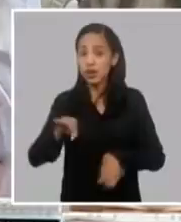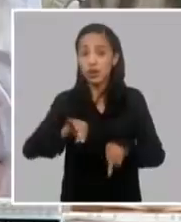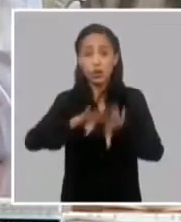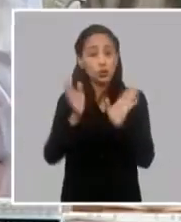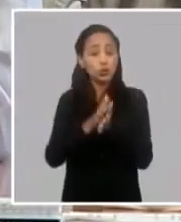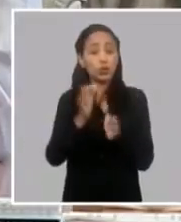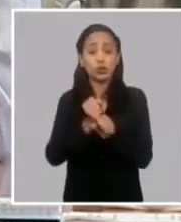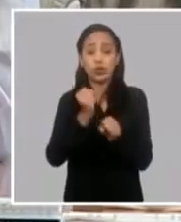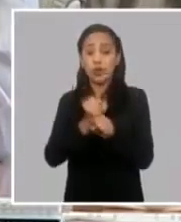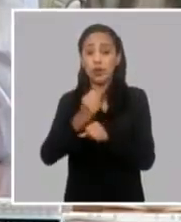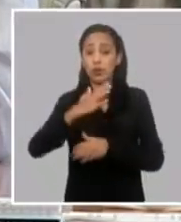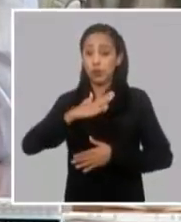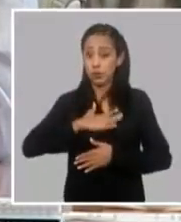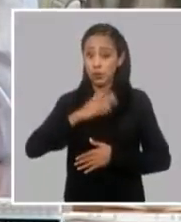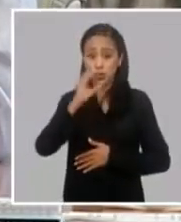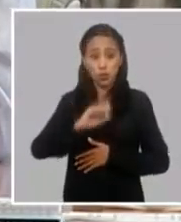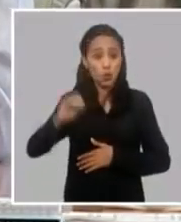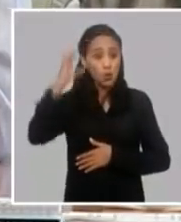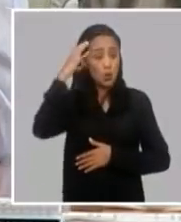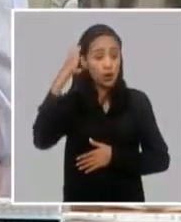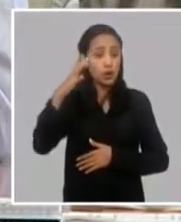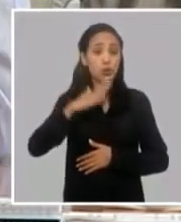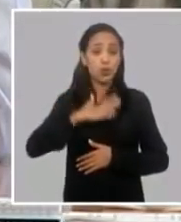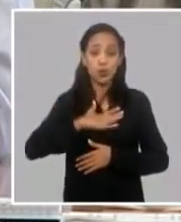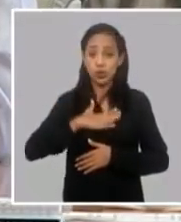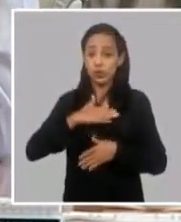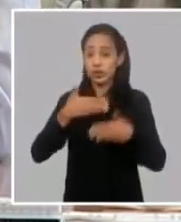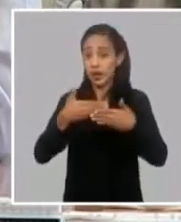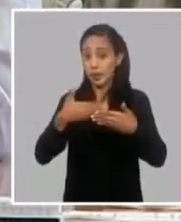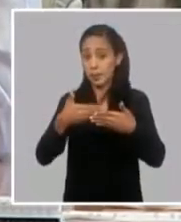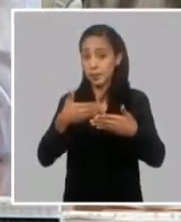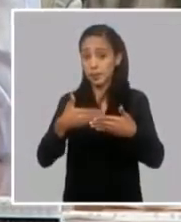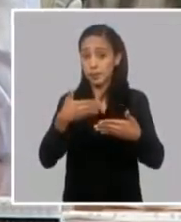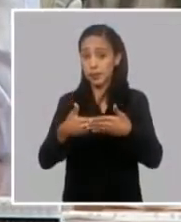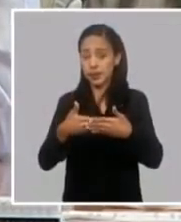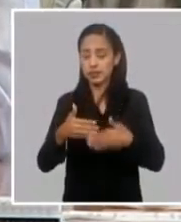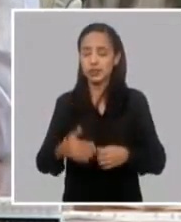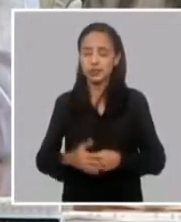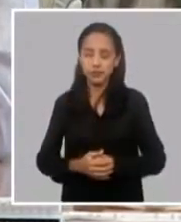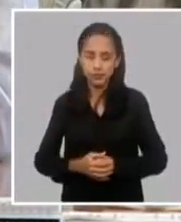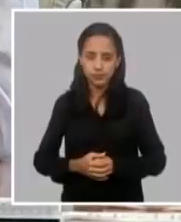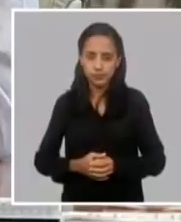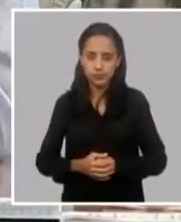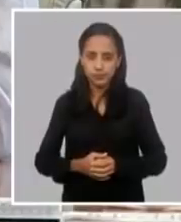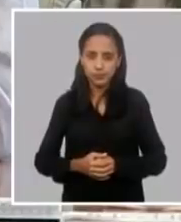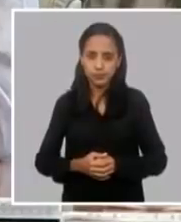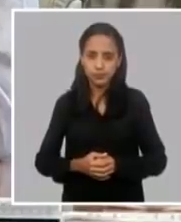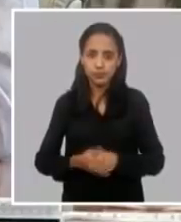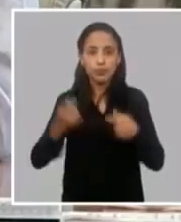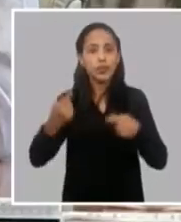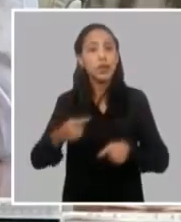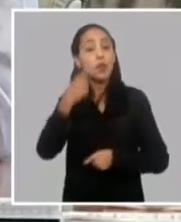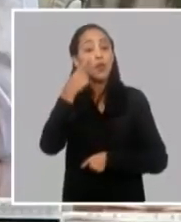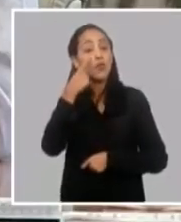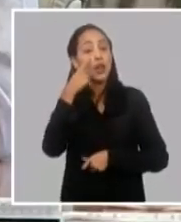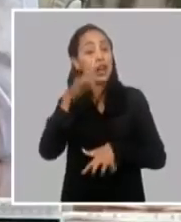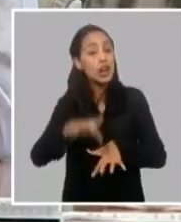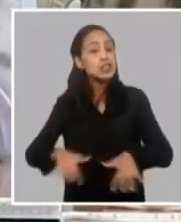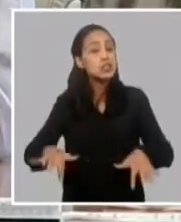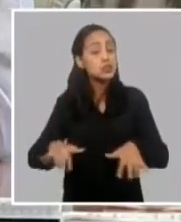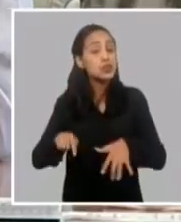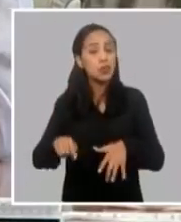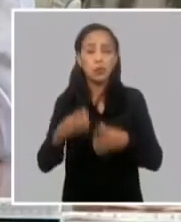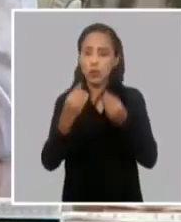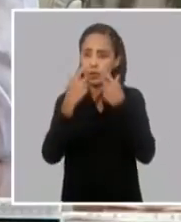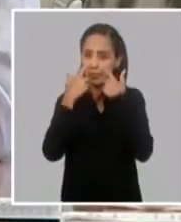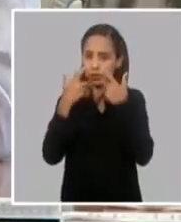instituciones, la percepción que tenemos que tener de la situación es muy importante.